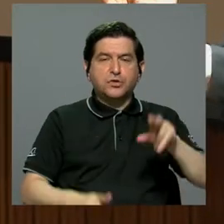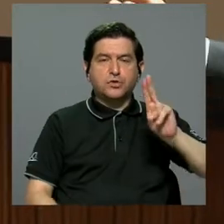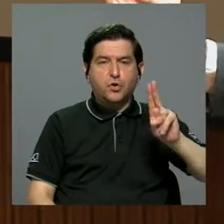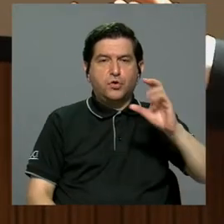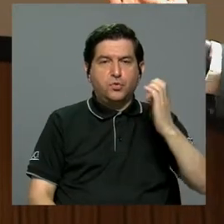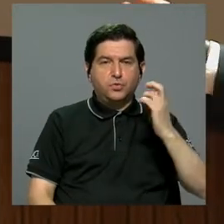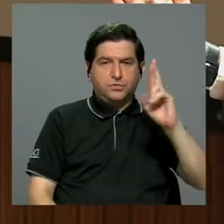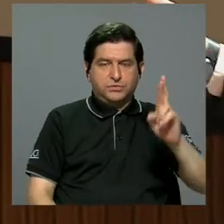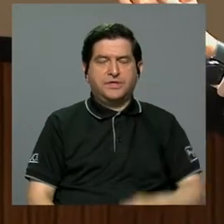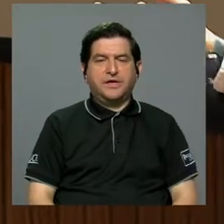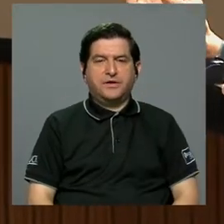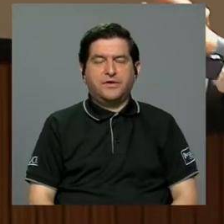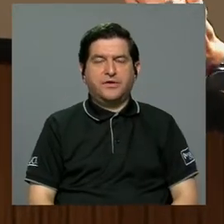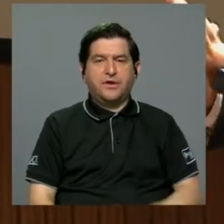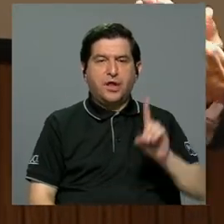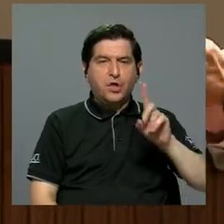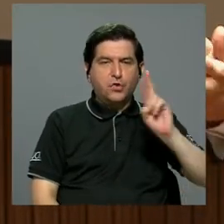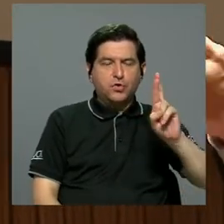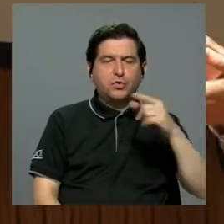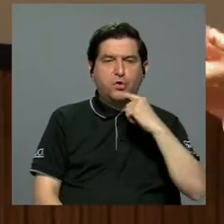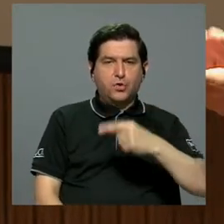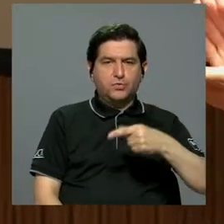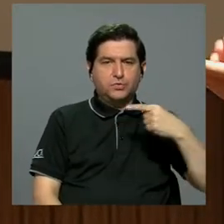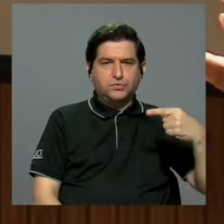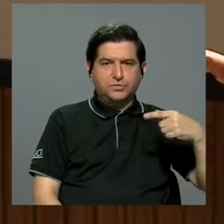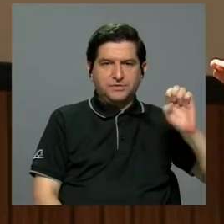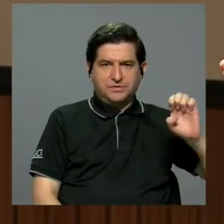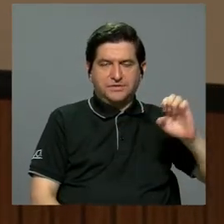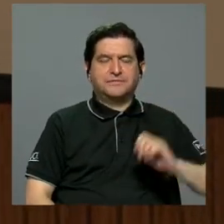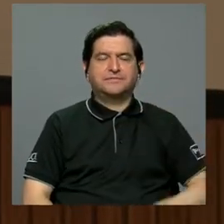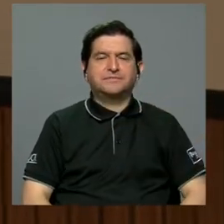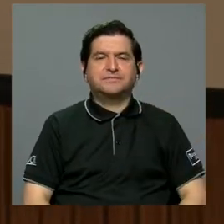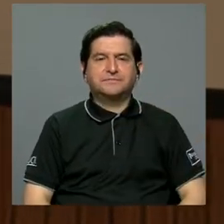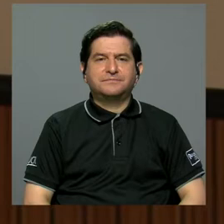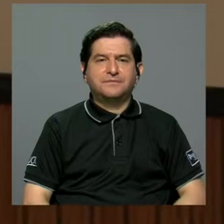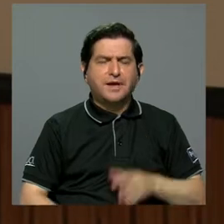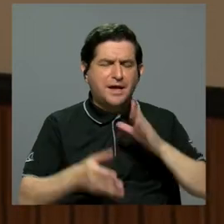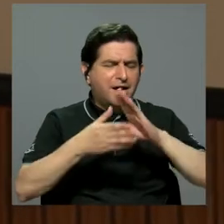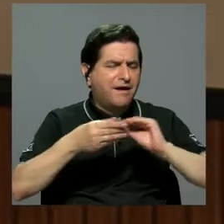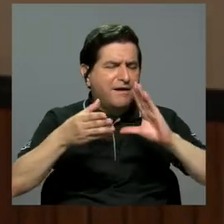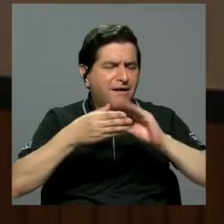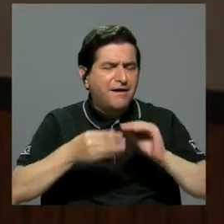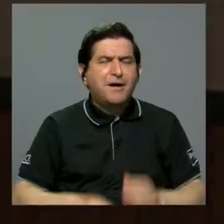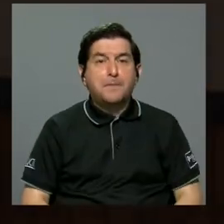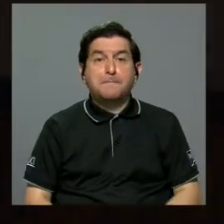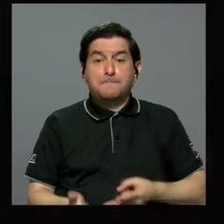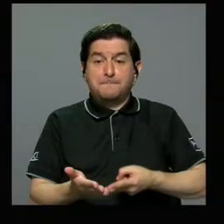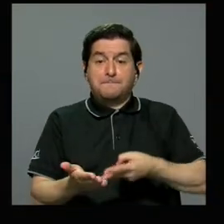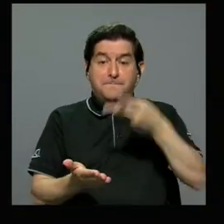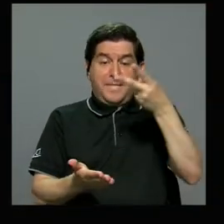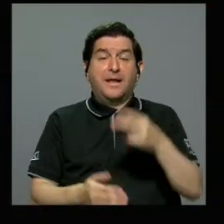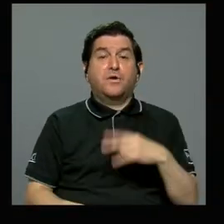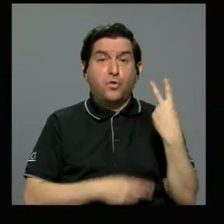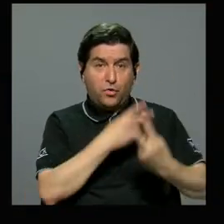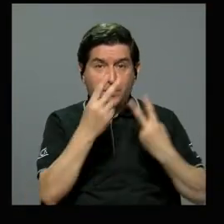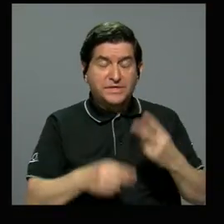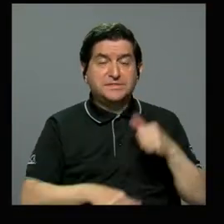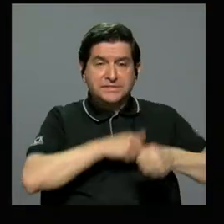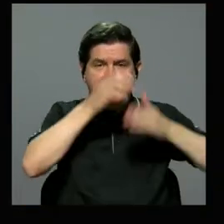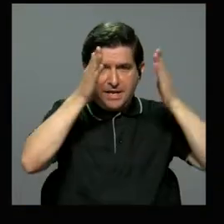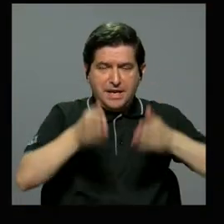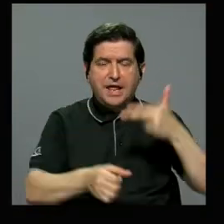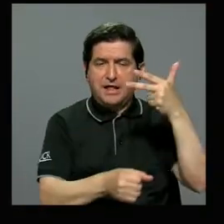Universidad de Costa Rica, el doctor Gustavo Gutiérrez Espeleta, comentó sobre el valor de la visita del